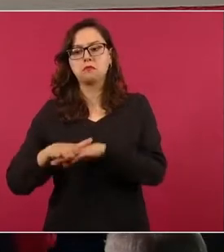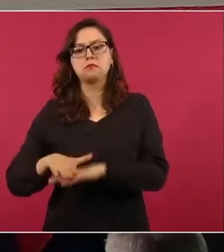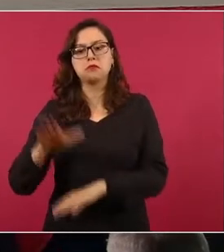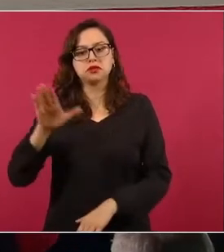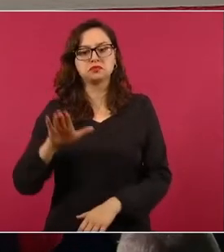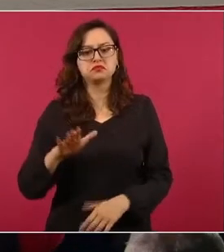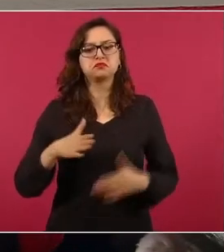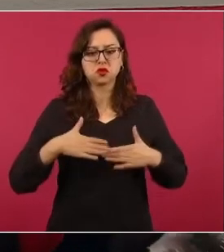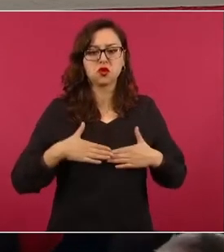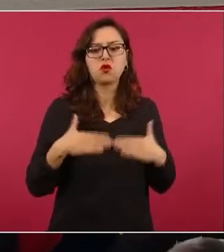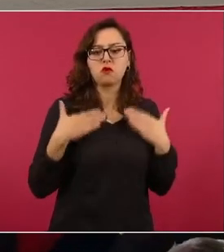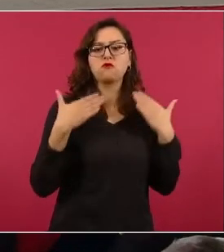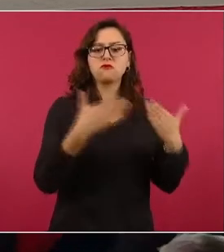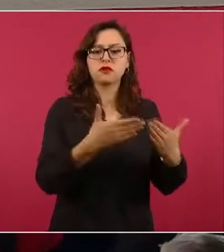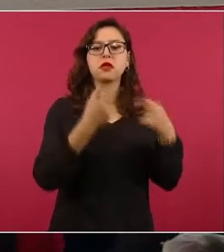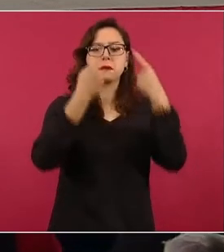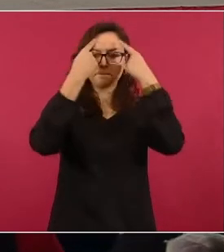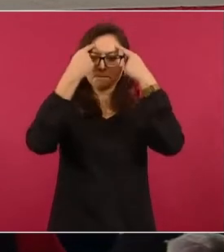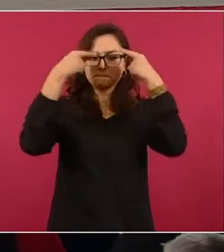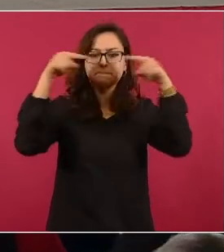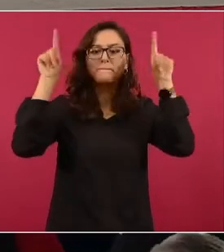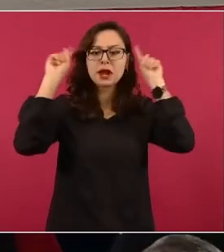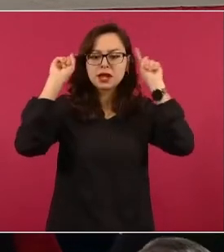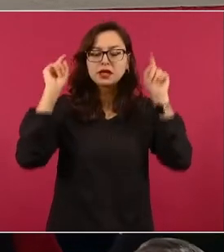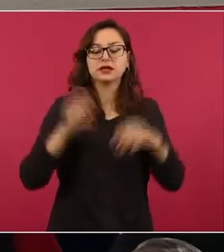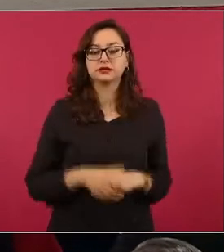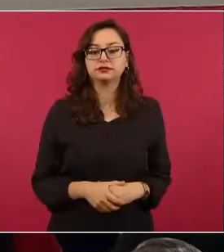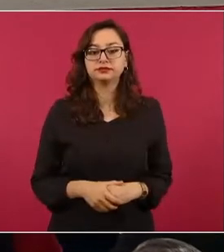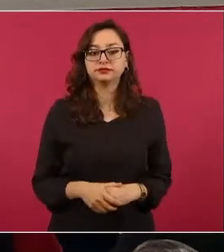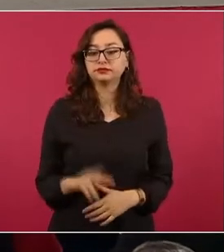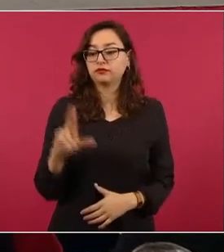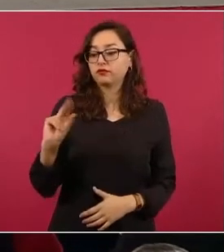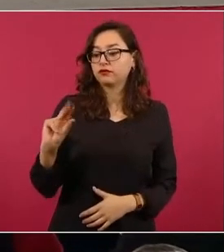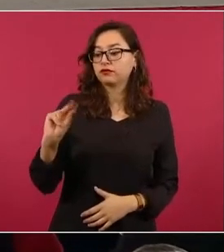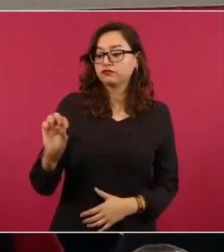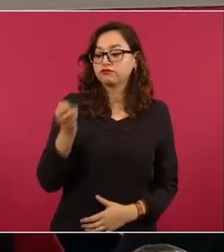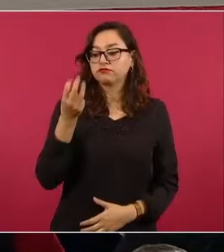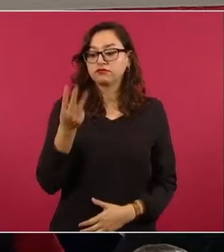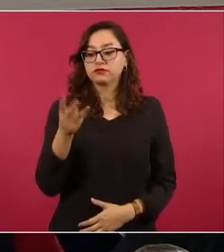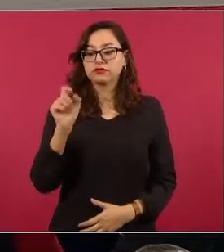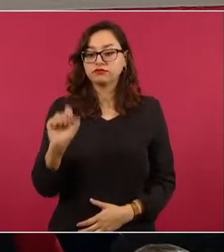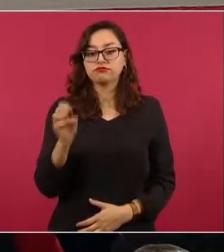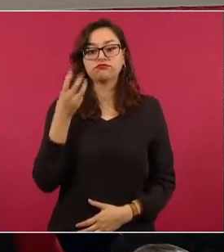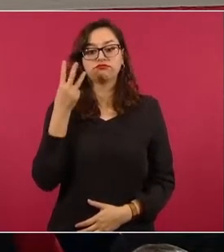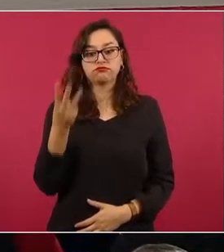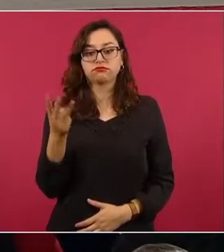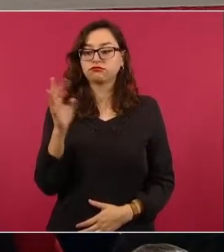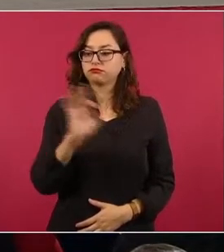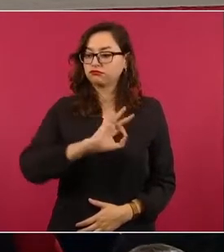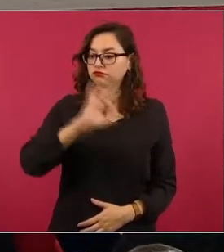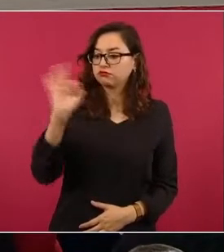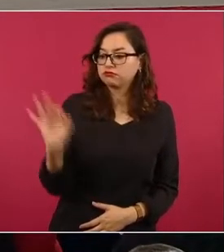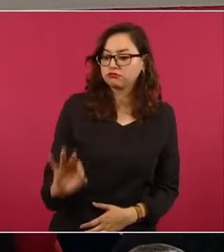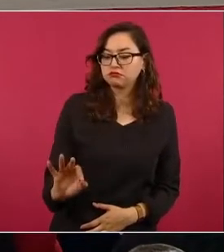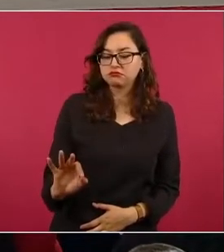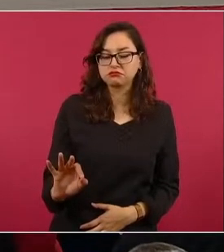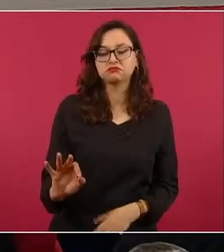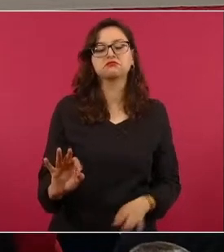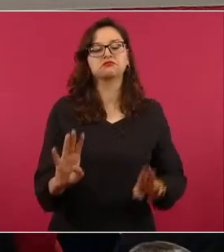junio de 2022, mientras que 83.3% manifestó